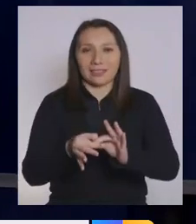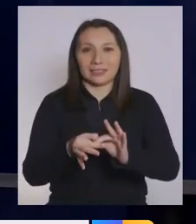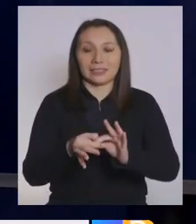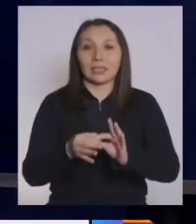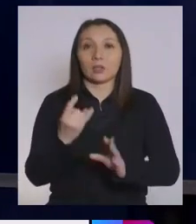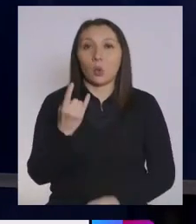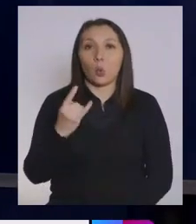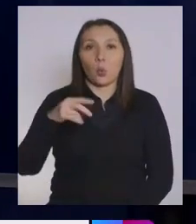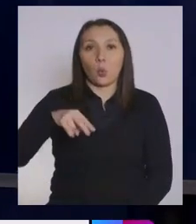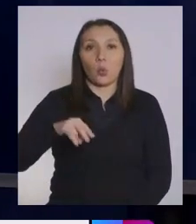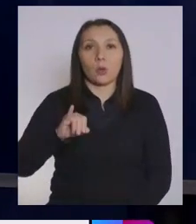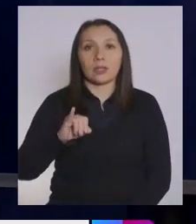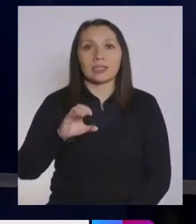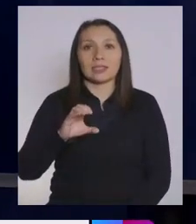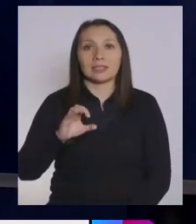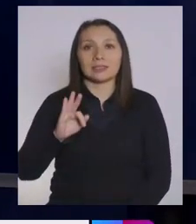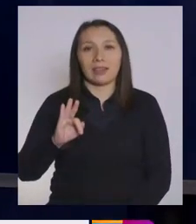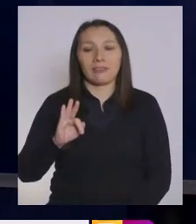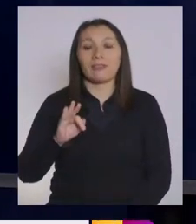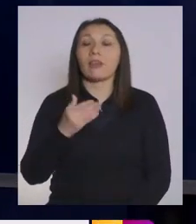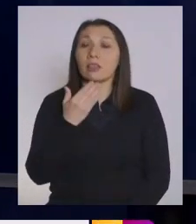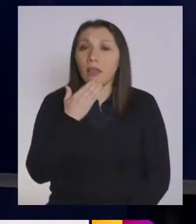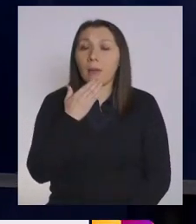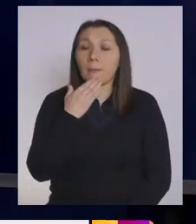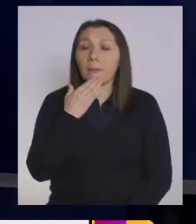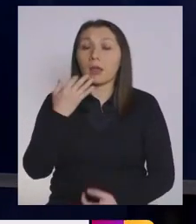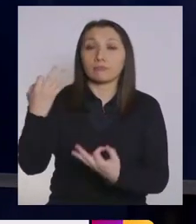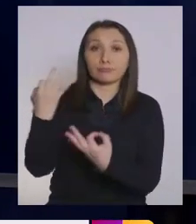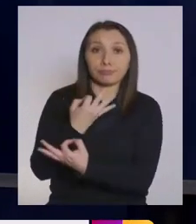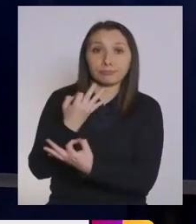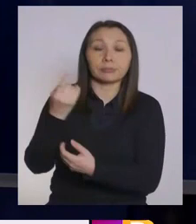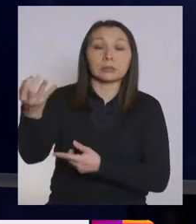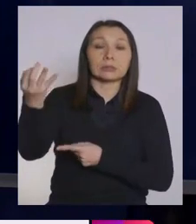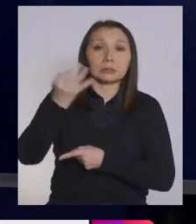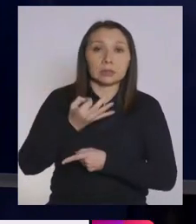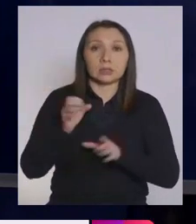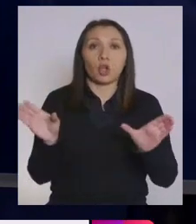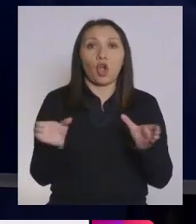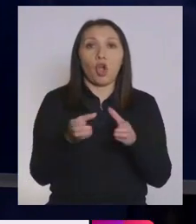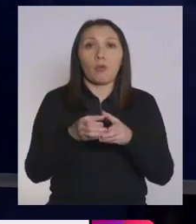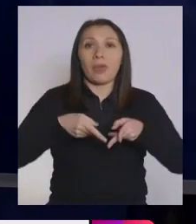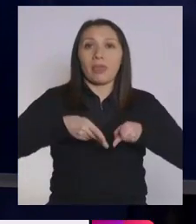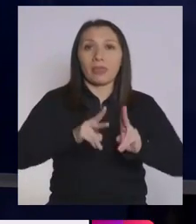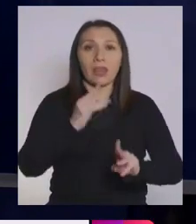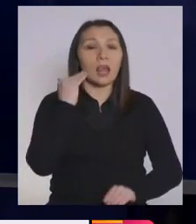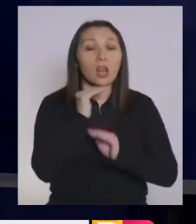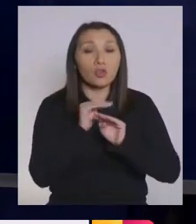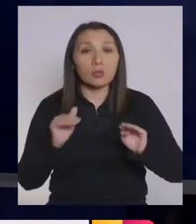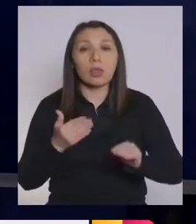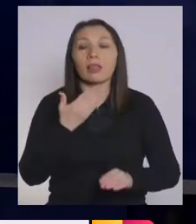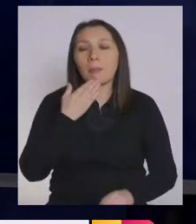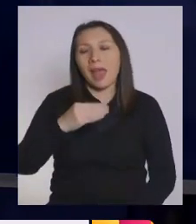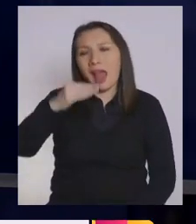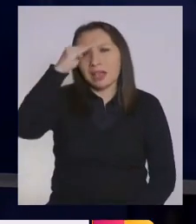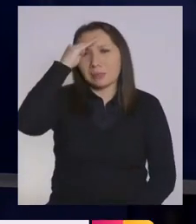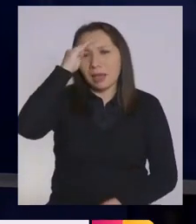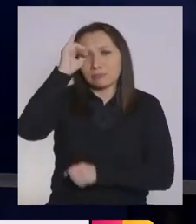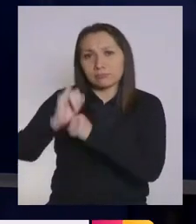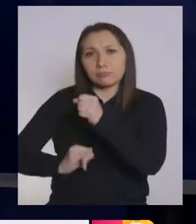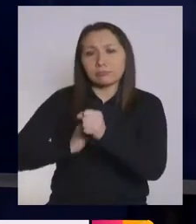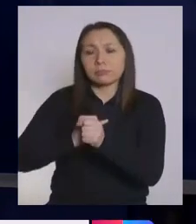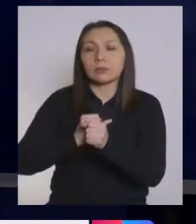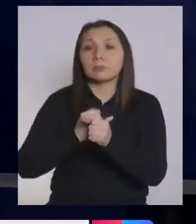UNICEF, también porque hemos seguido las recomendaciones del Comité de Derechos del Niño y la experiencia internacional,